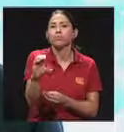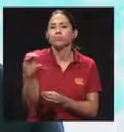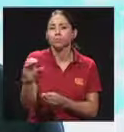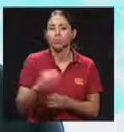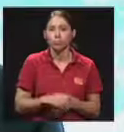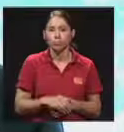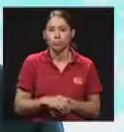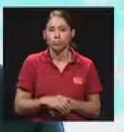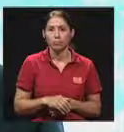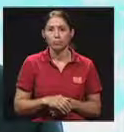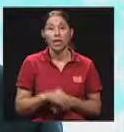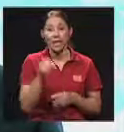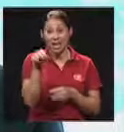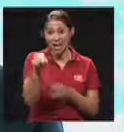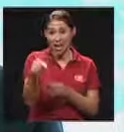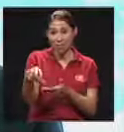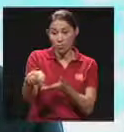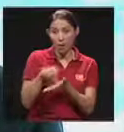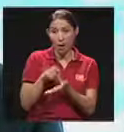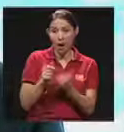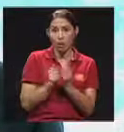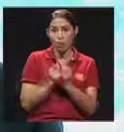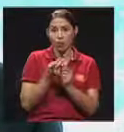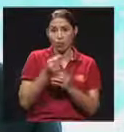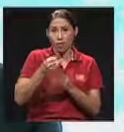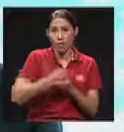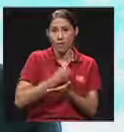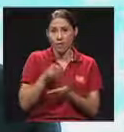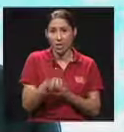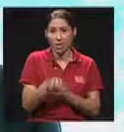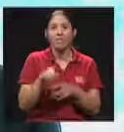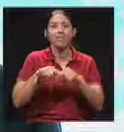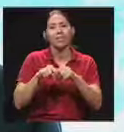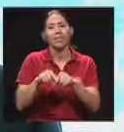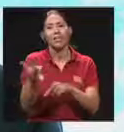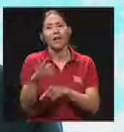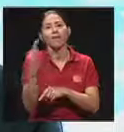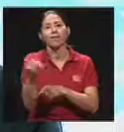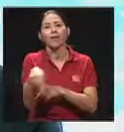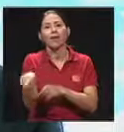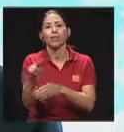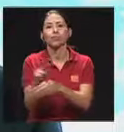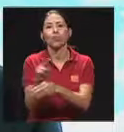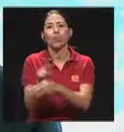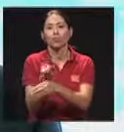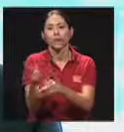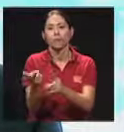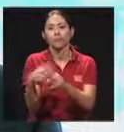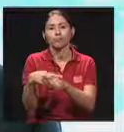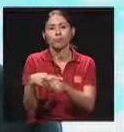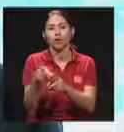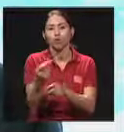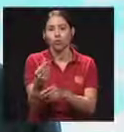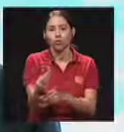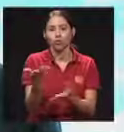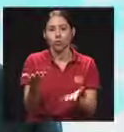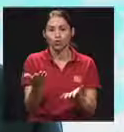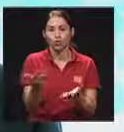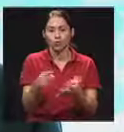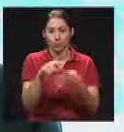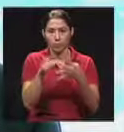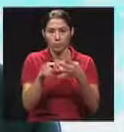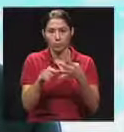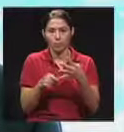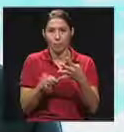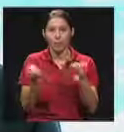y en la rentabilidad que la operadora me va a pagar, lo cual depende de la forma en la cual ellos invierten los recursos en el mercado financiero. Esas cuatro